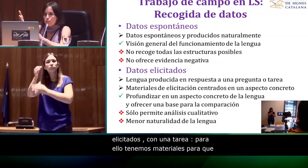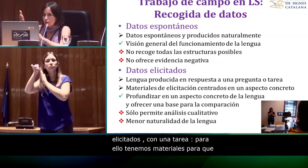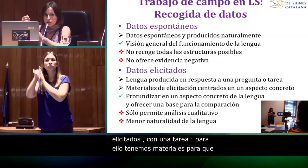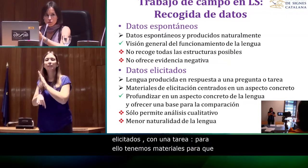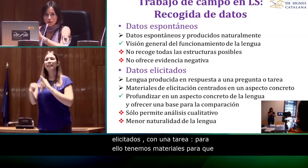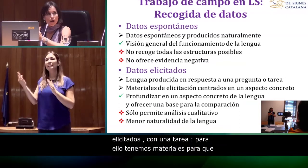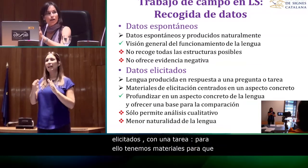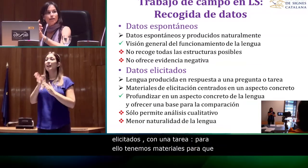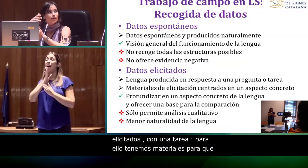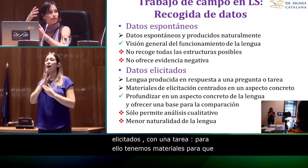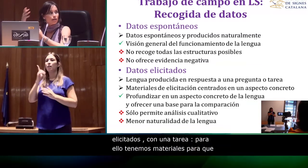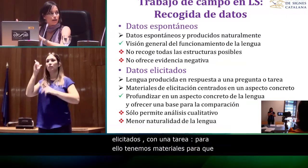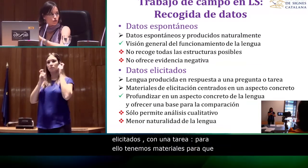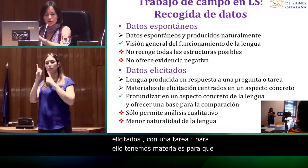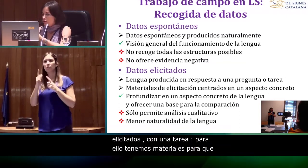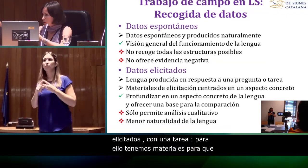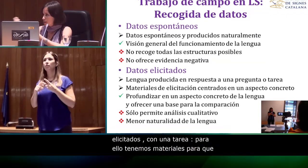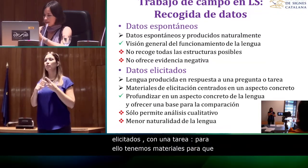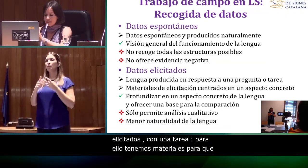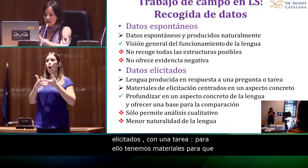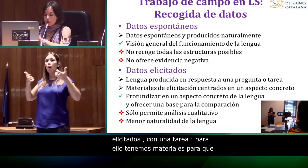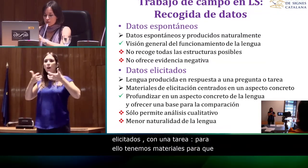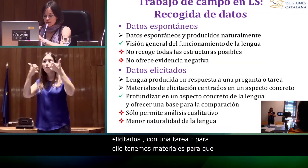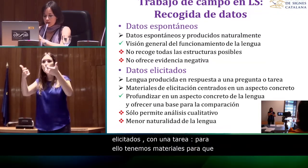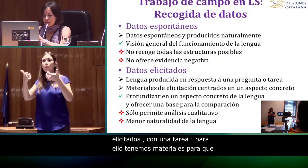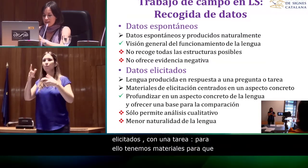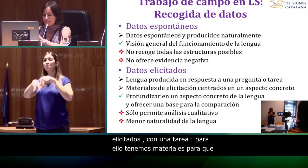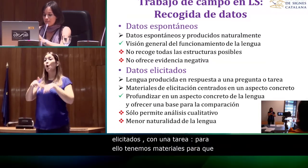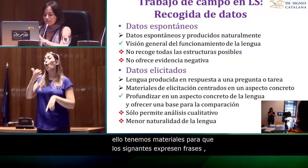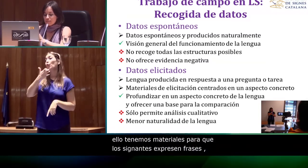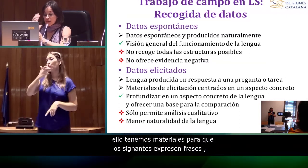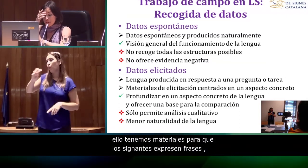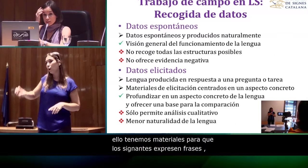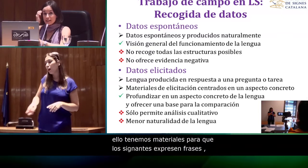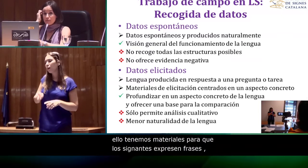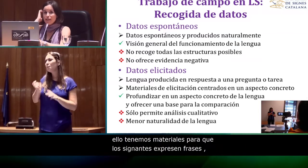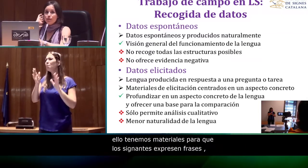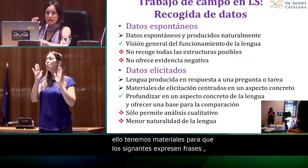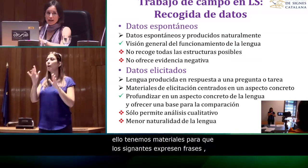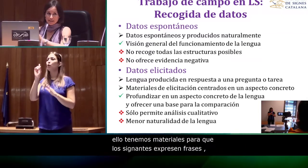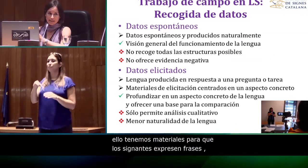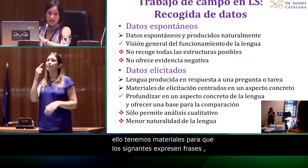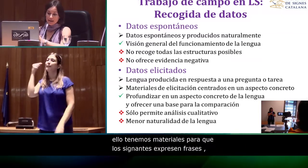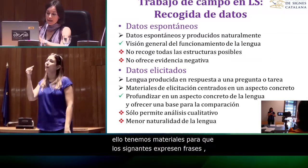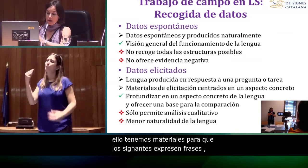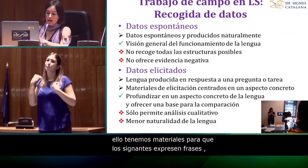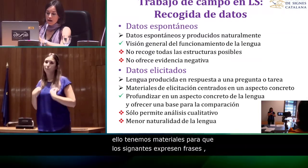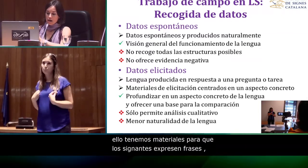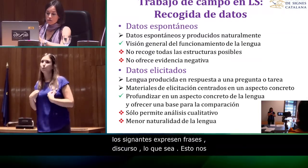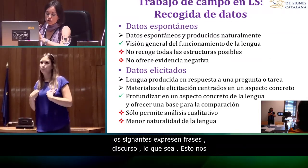los componentes no manuales, las oraciones condicionales, pero tiene también desventajas y es que